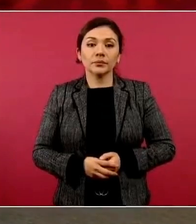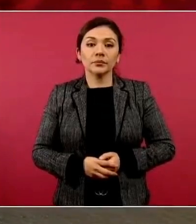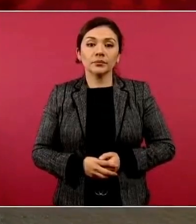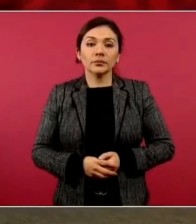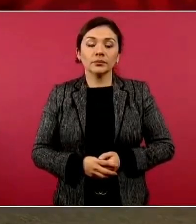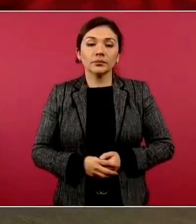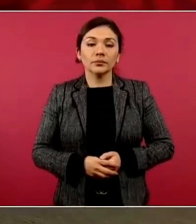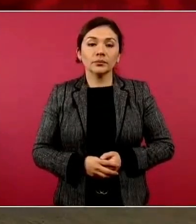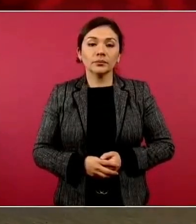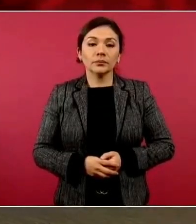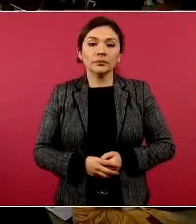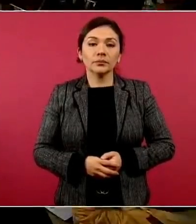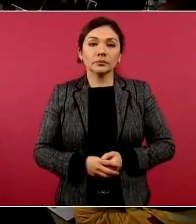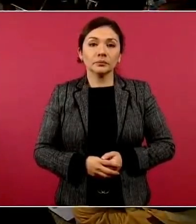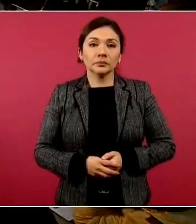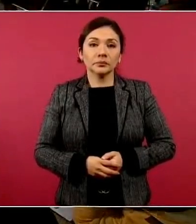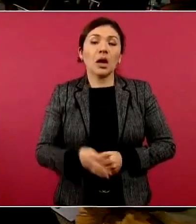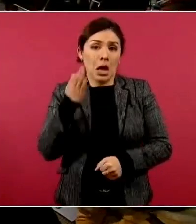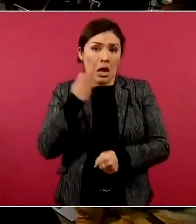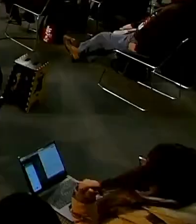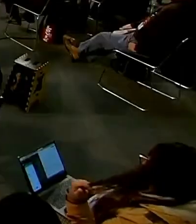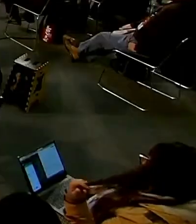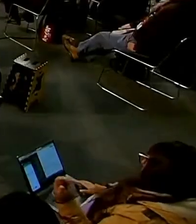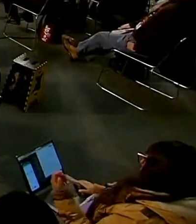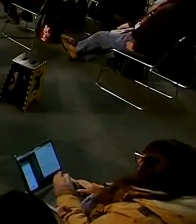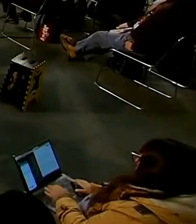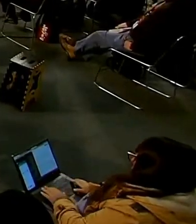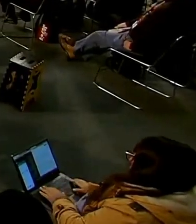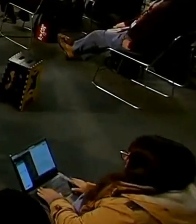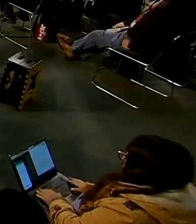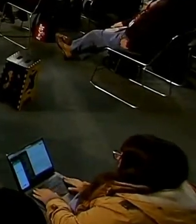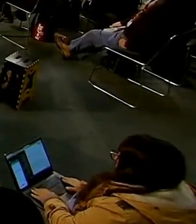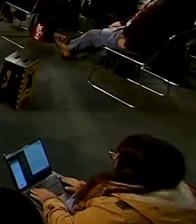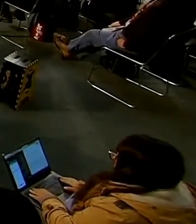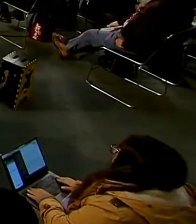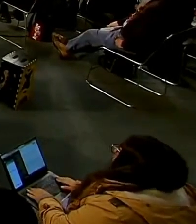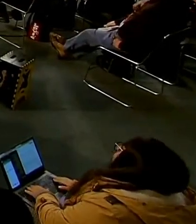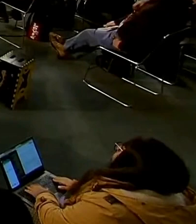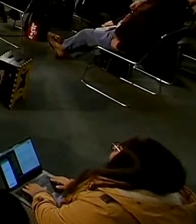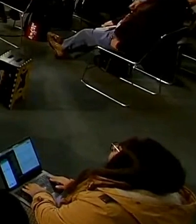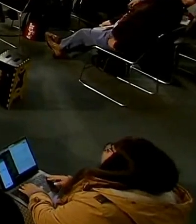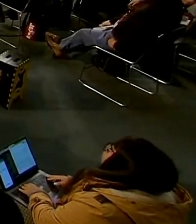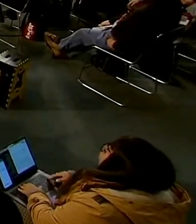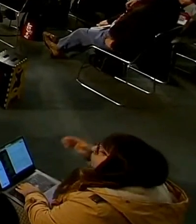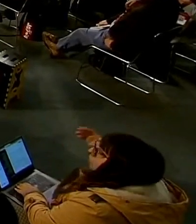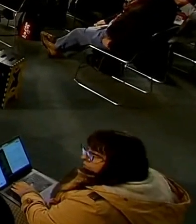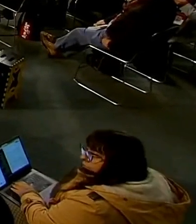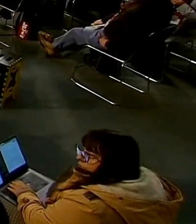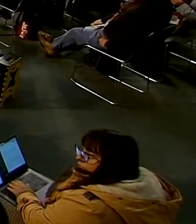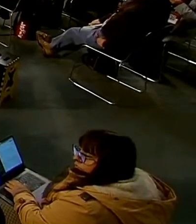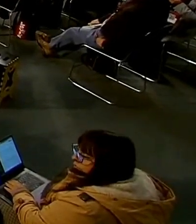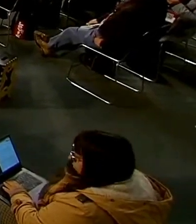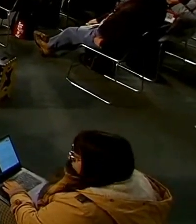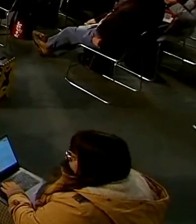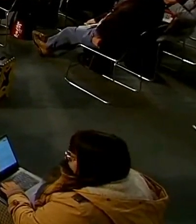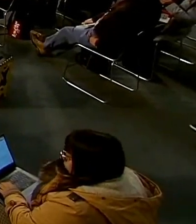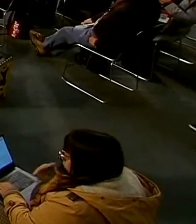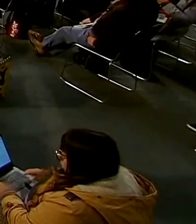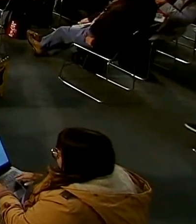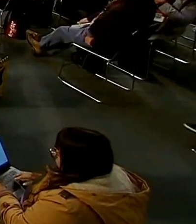Bueno, pero vamos bien, en la parte económica, de todas maneras no nos vamos a confiar